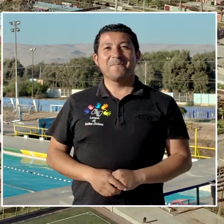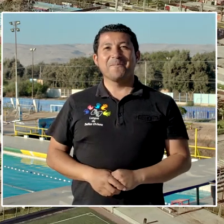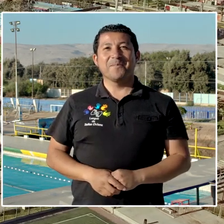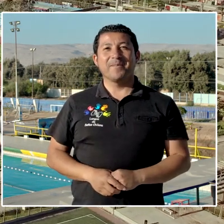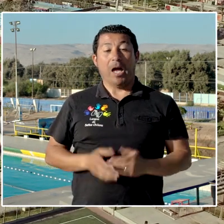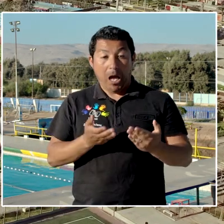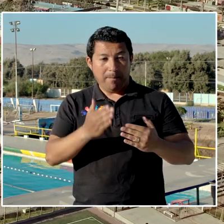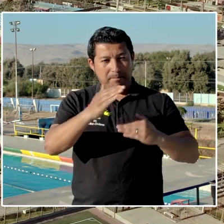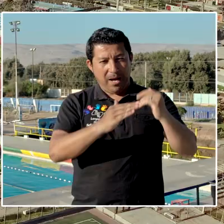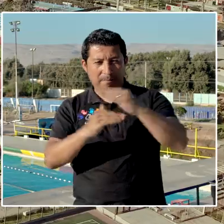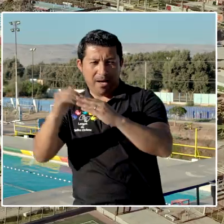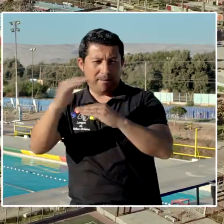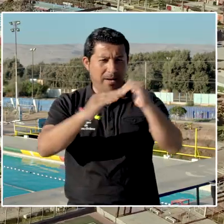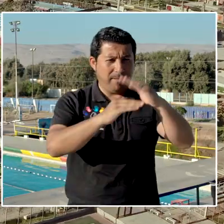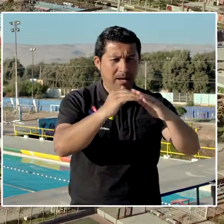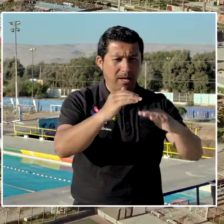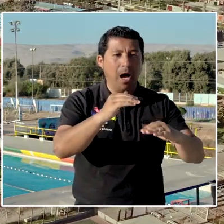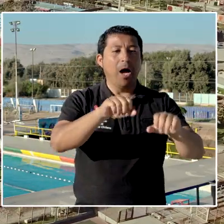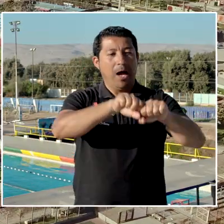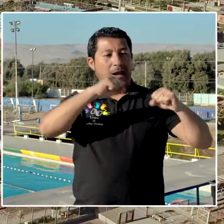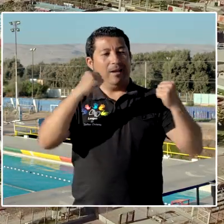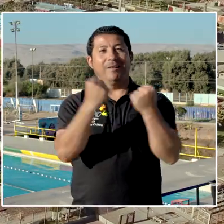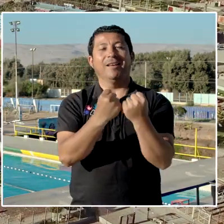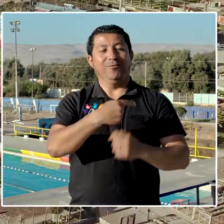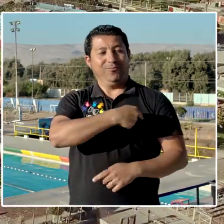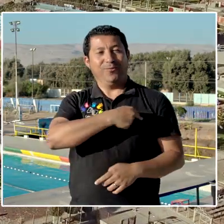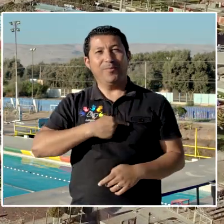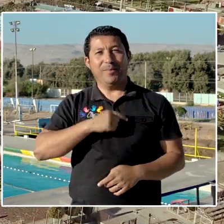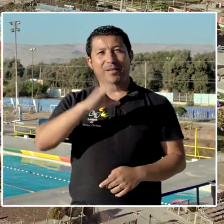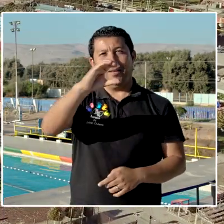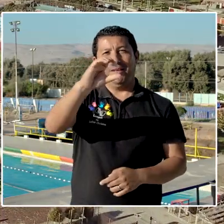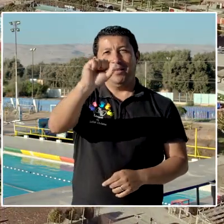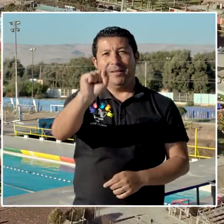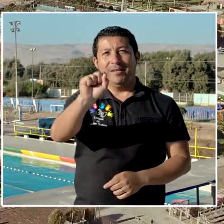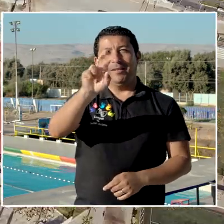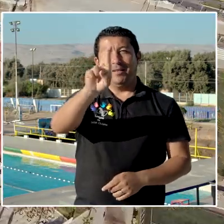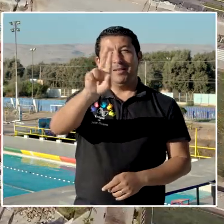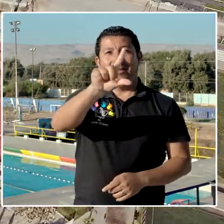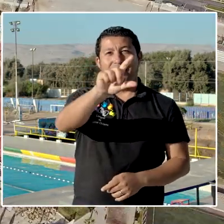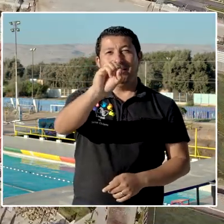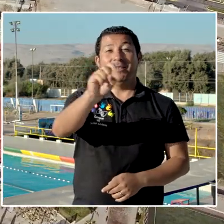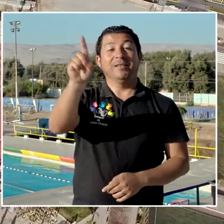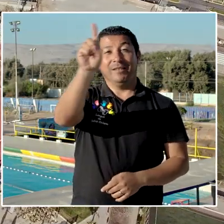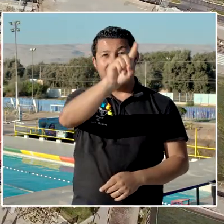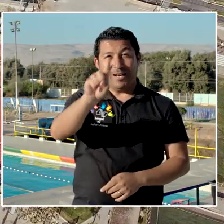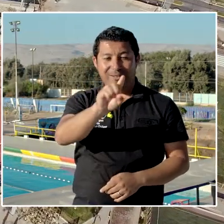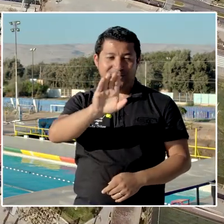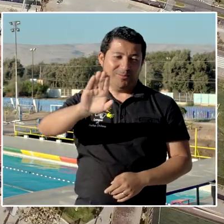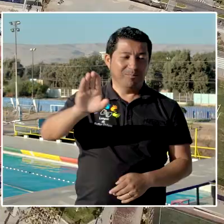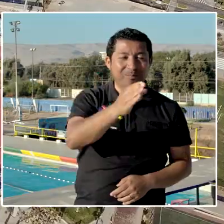Para lo cual, se construyeron el Estadio Carlos Didborn